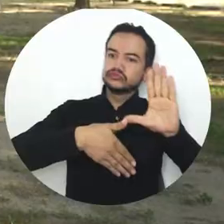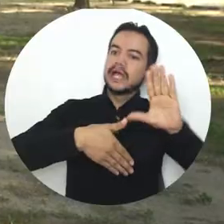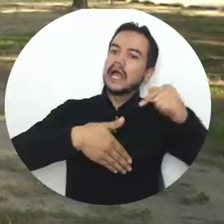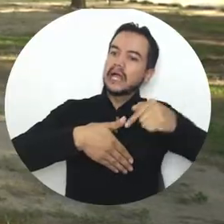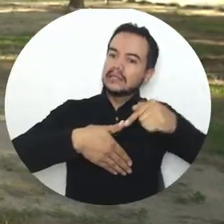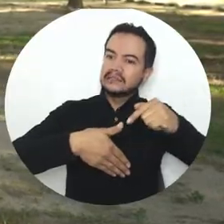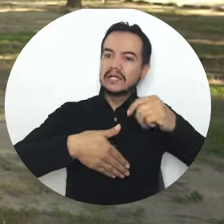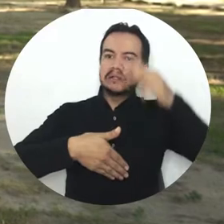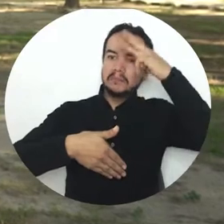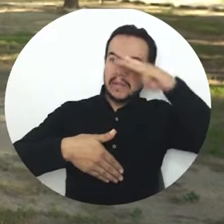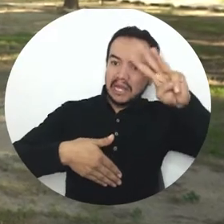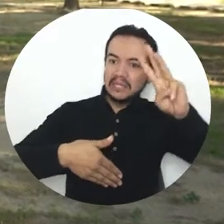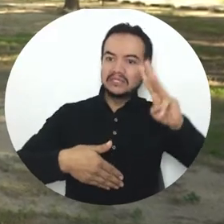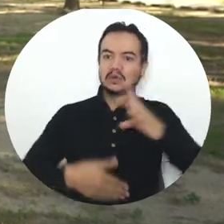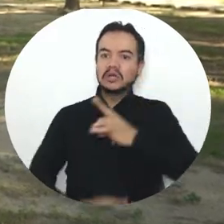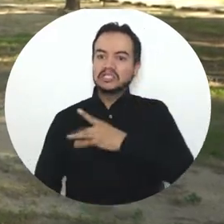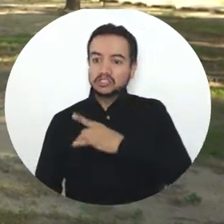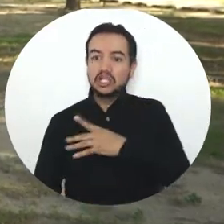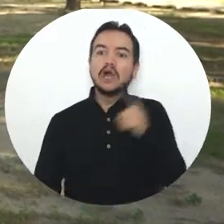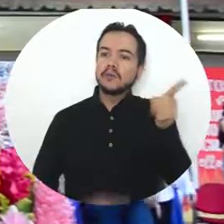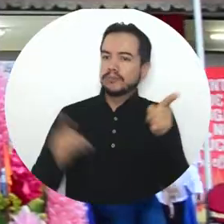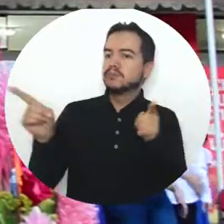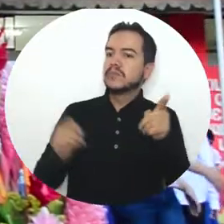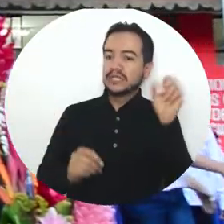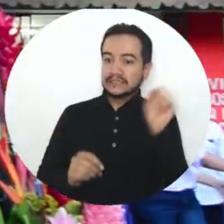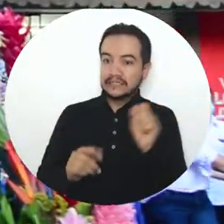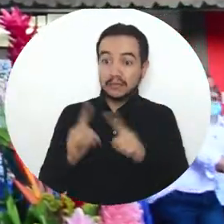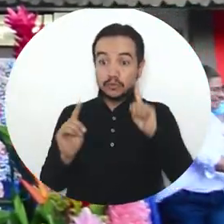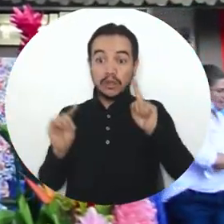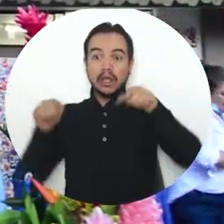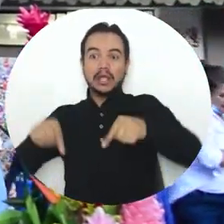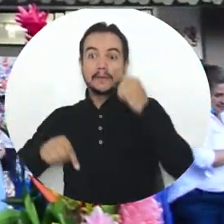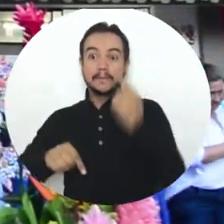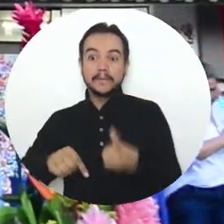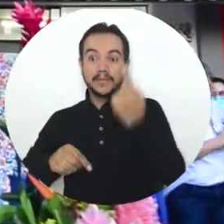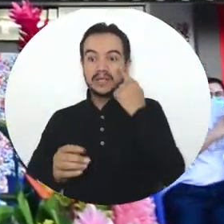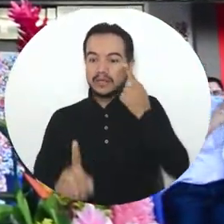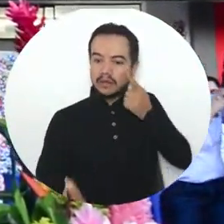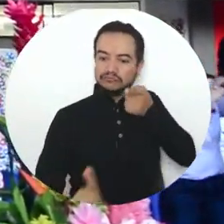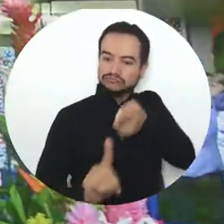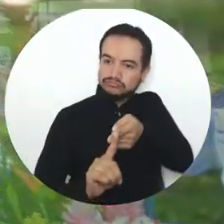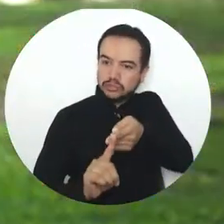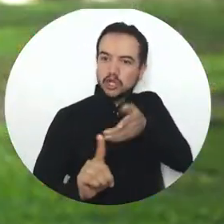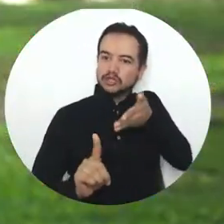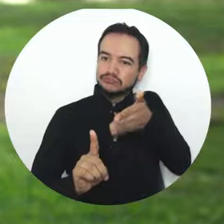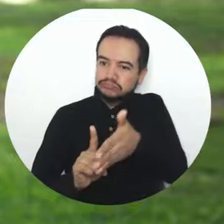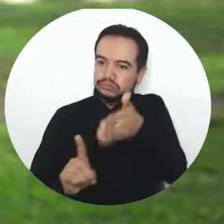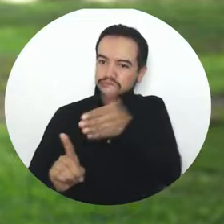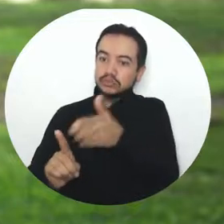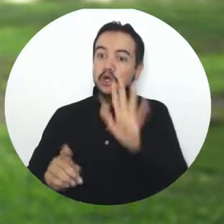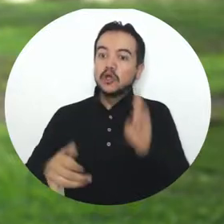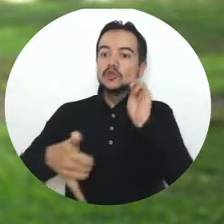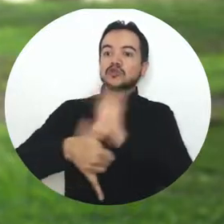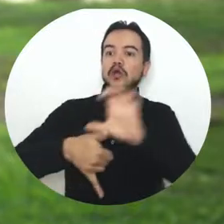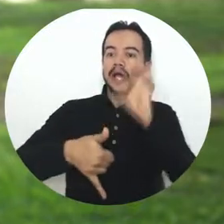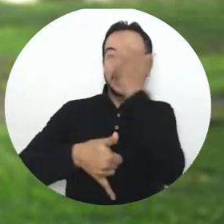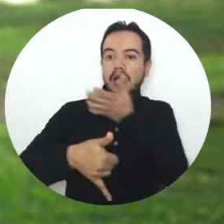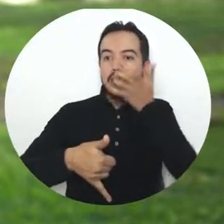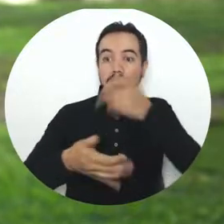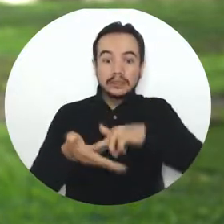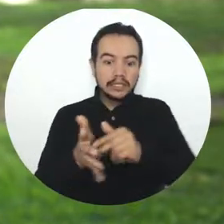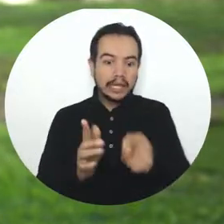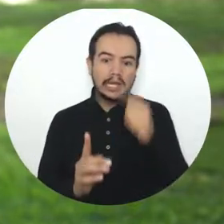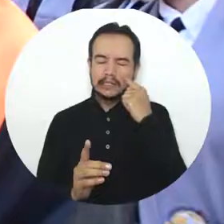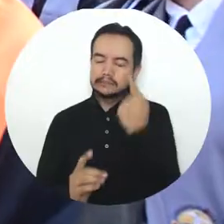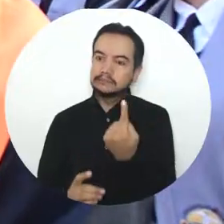México, como en Chile, pero ninguna está enfocada al estudio de las especies tropicales como esta, por eso esta pesquería